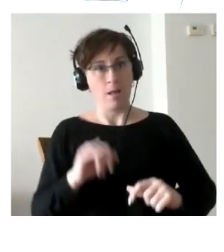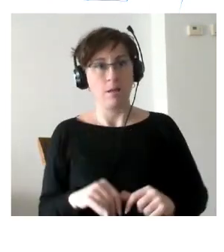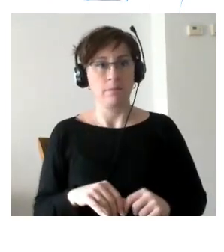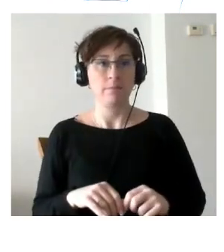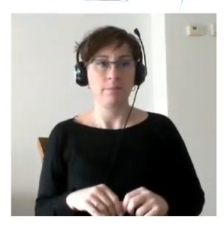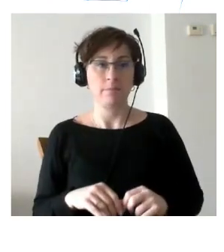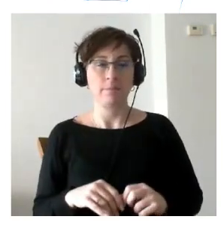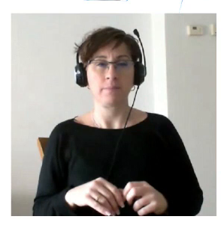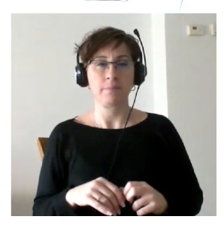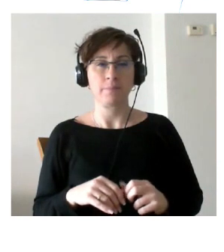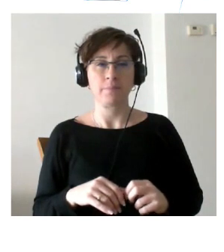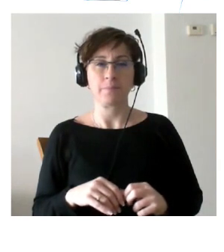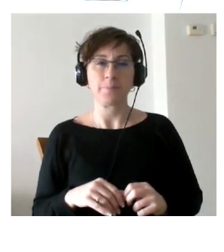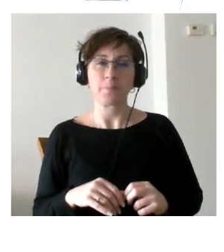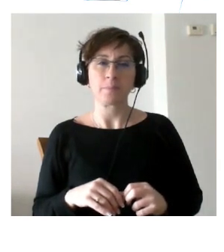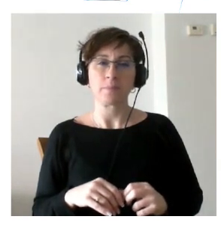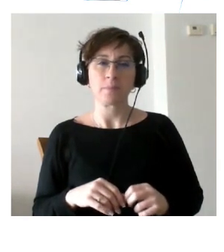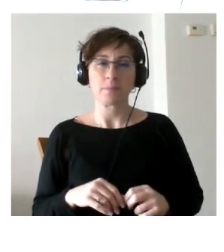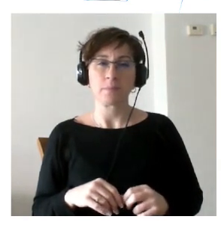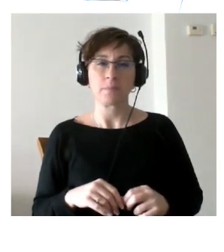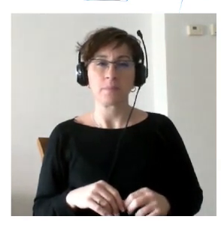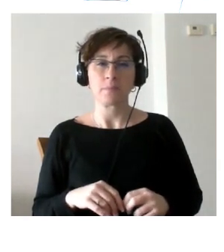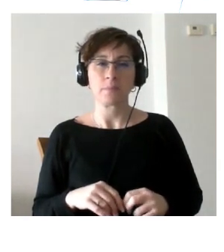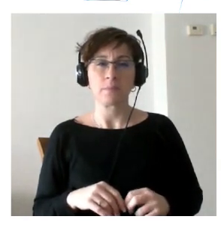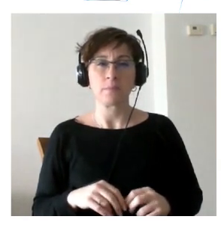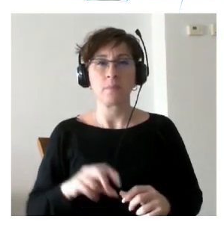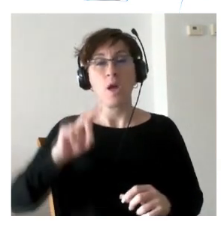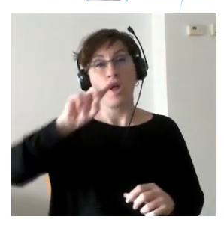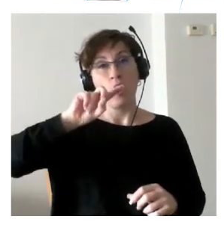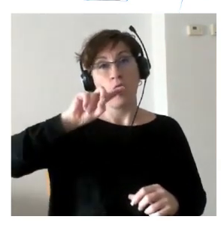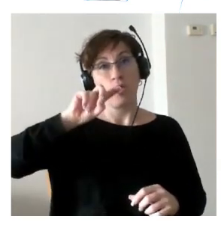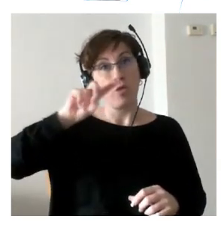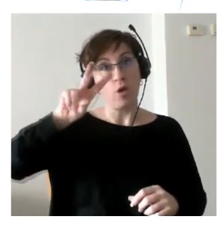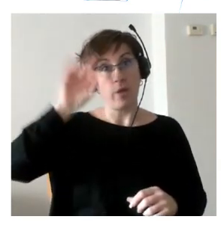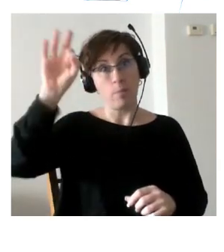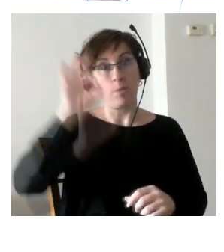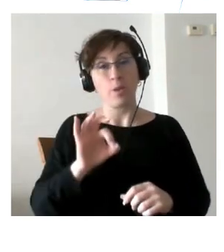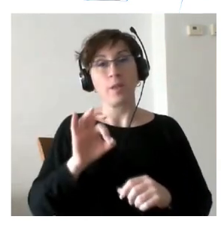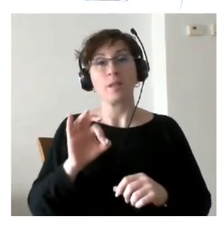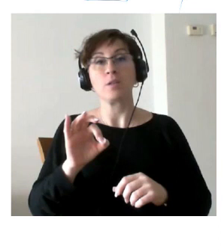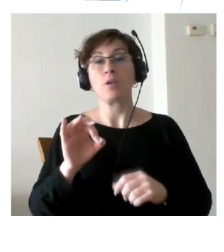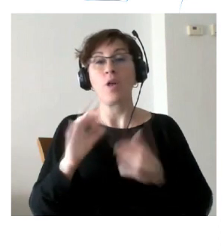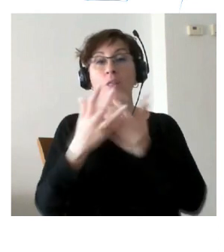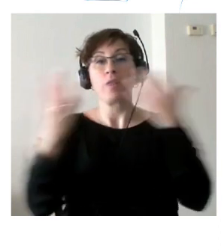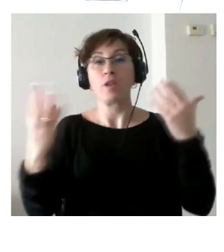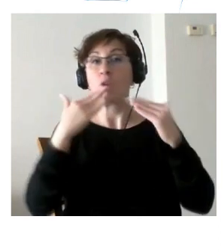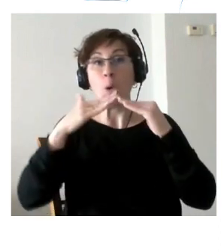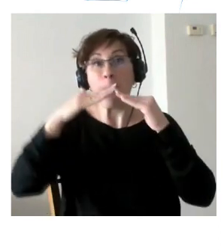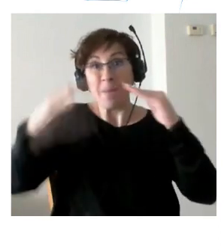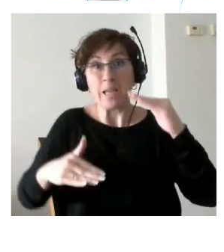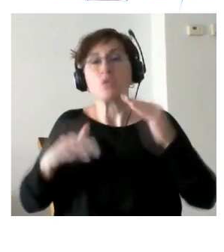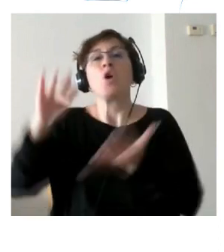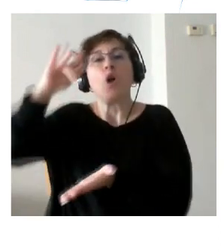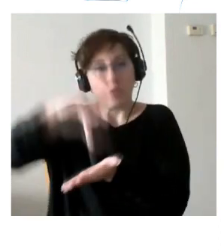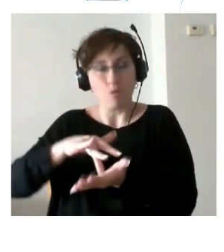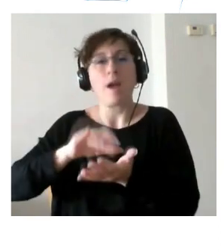y también un 12% durante su minoría de edad han estado en sistemas de protección o de reforma también como un